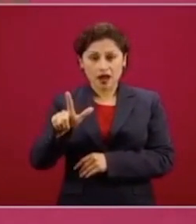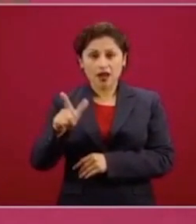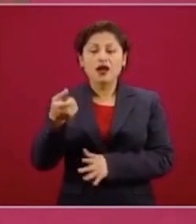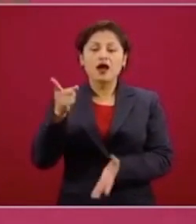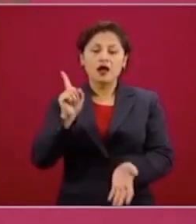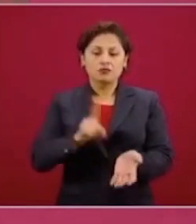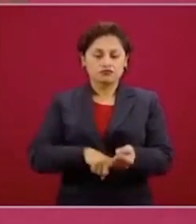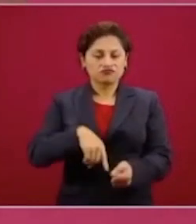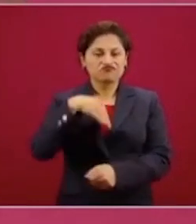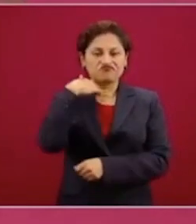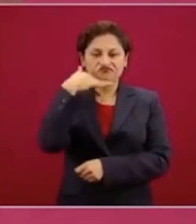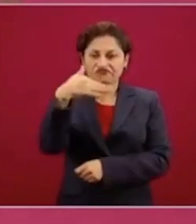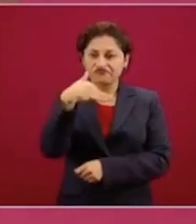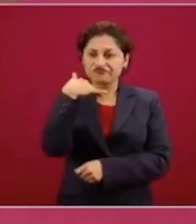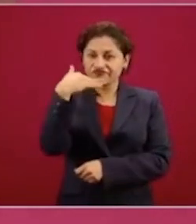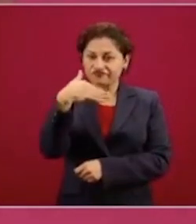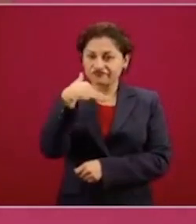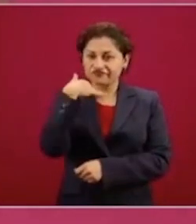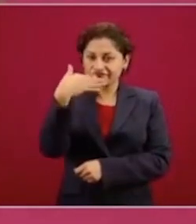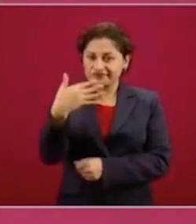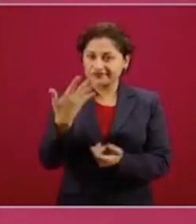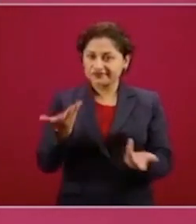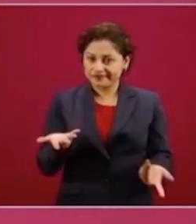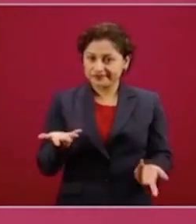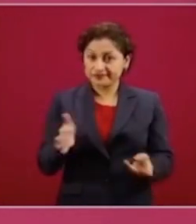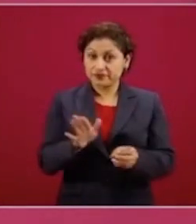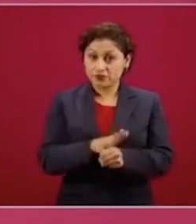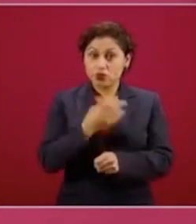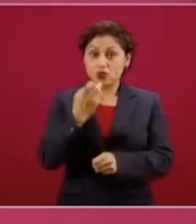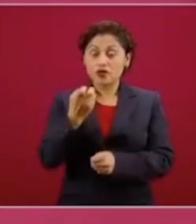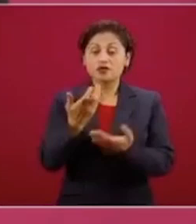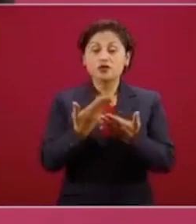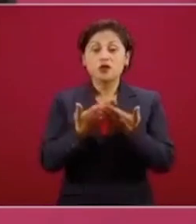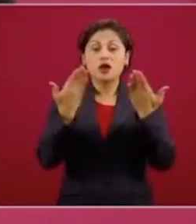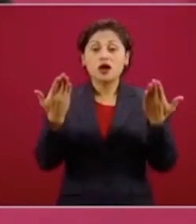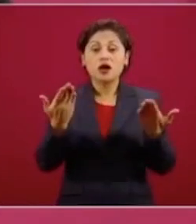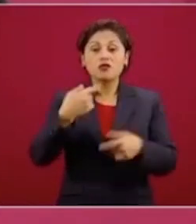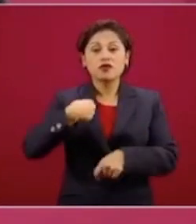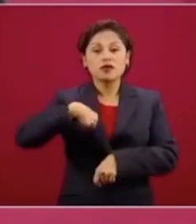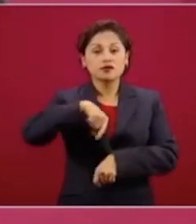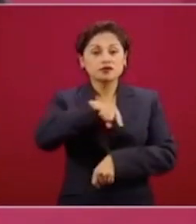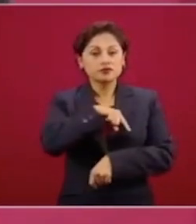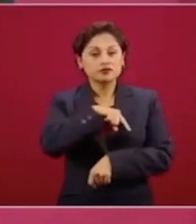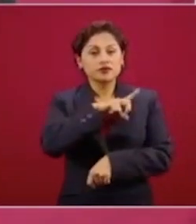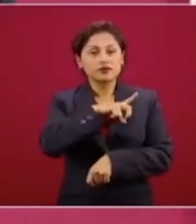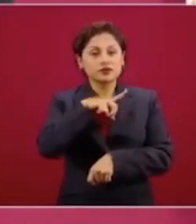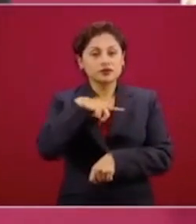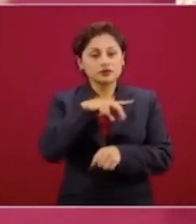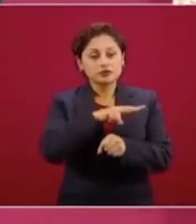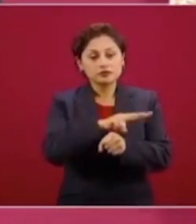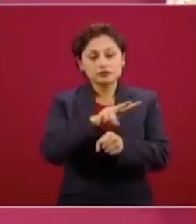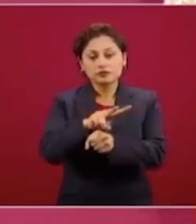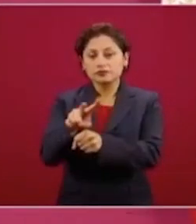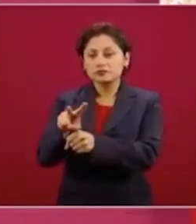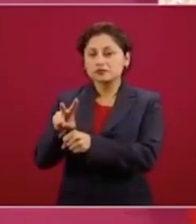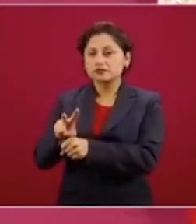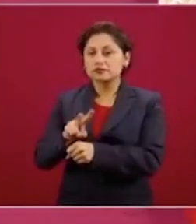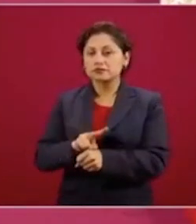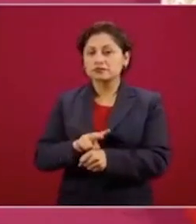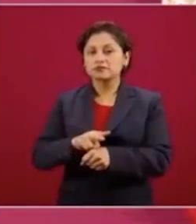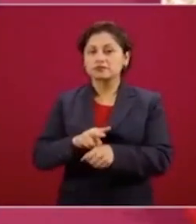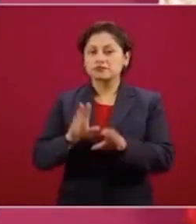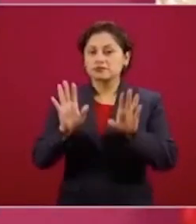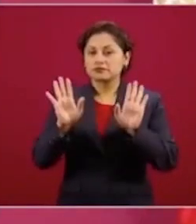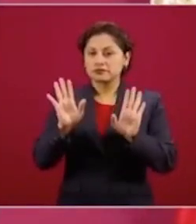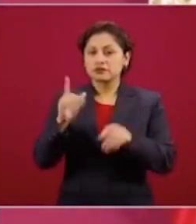corrupción. Entonces, tenemos que estar muy pendientes. Yo nada más veo, imagínense que el presidente se